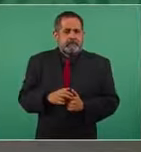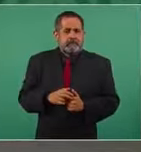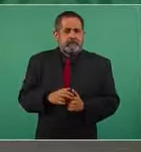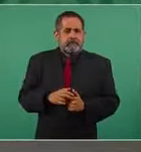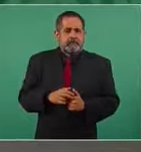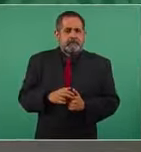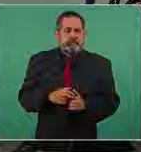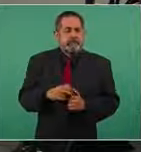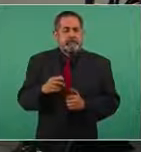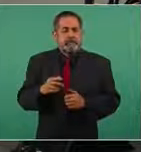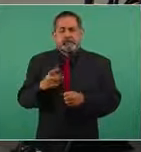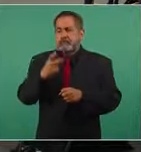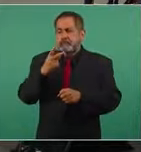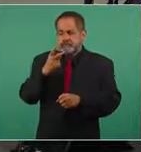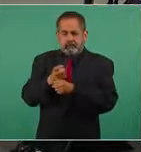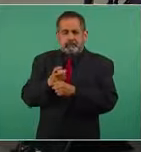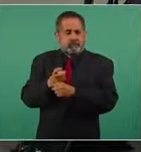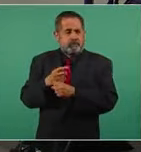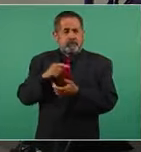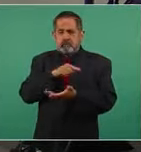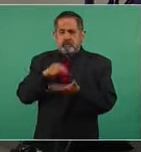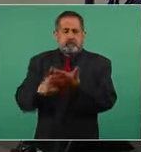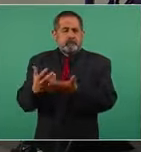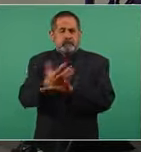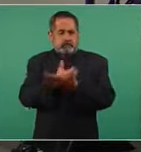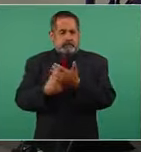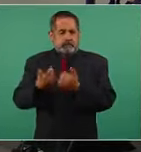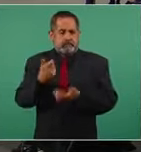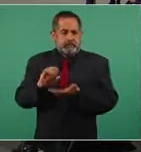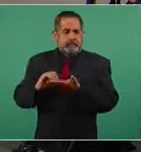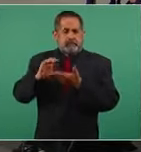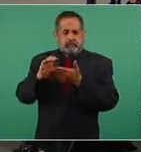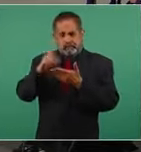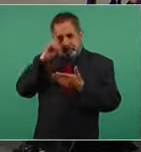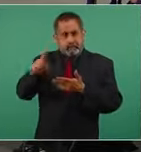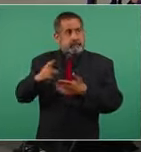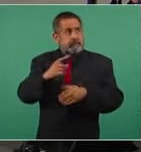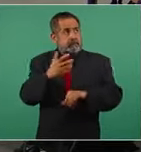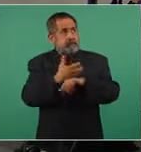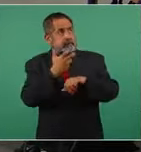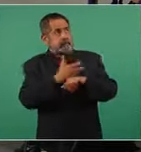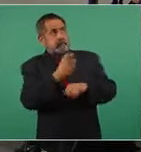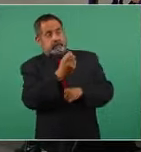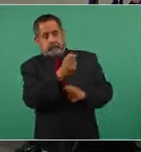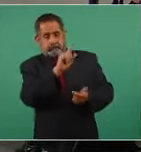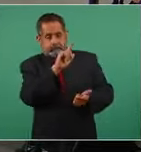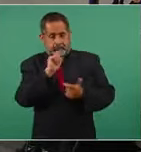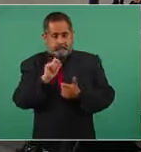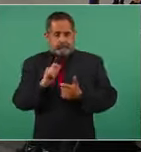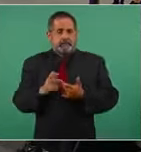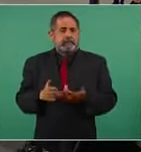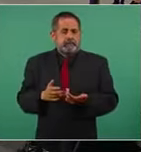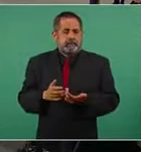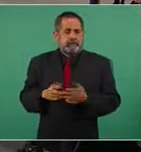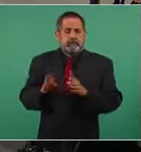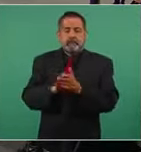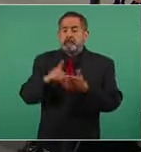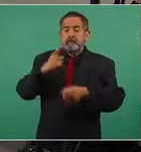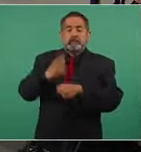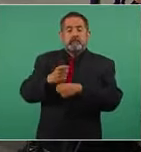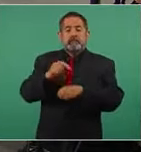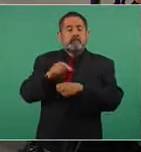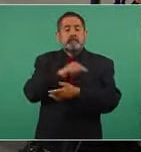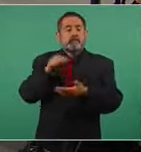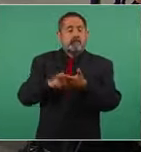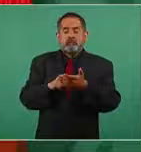el segundo ingreso de divisas al país y ponen la industria automotriz en